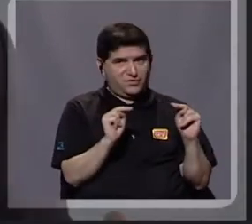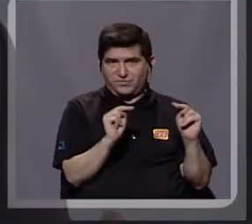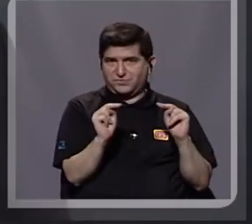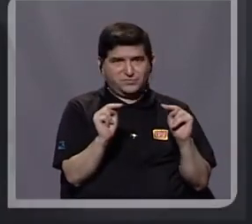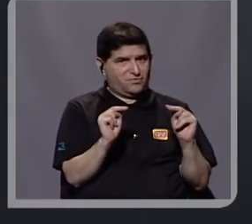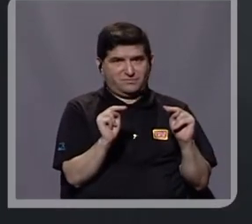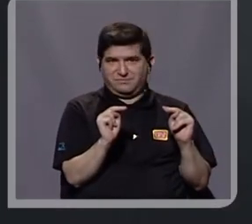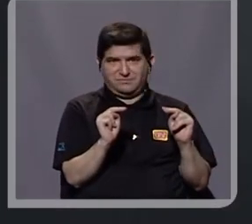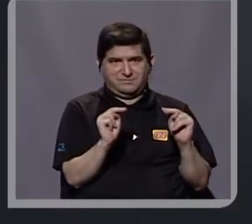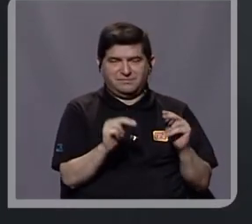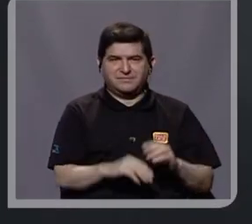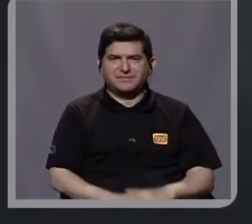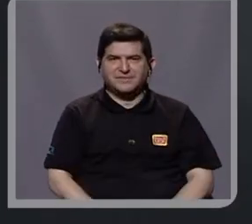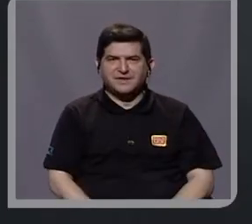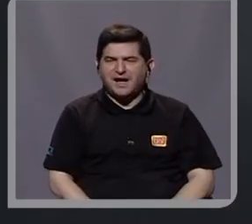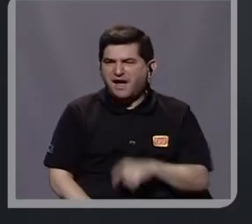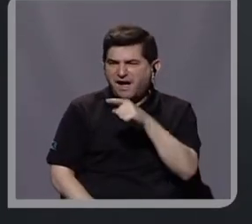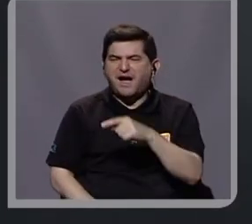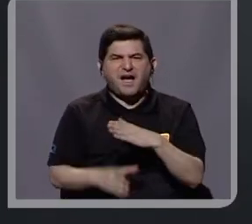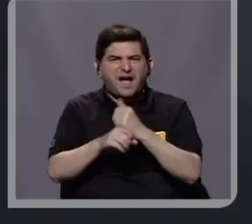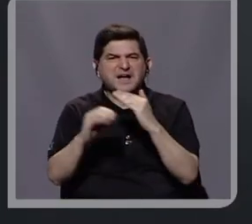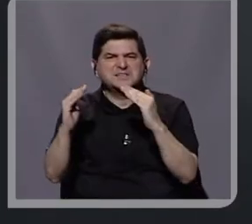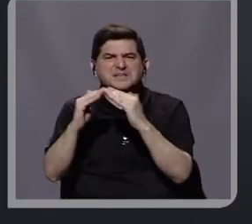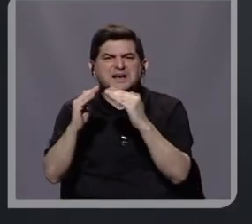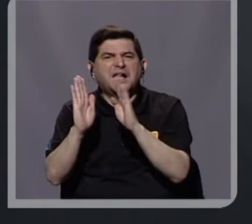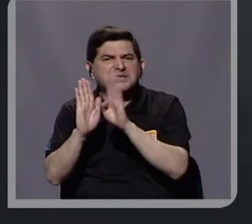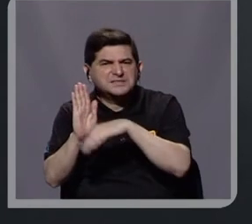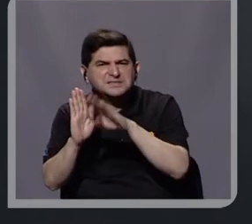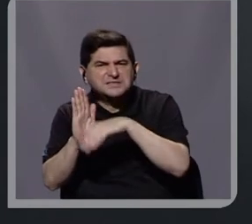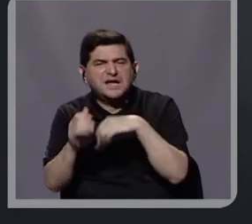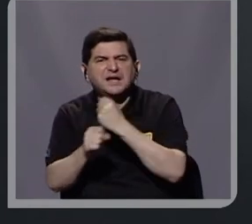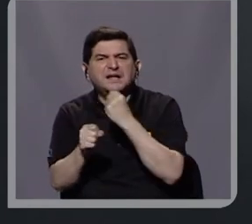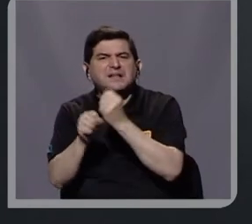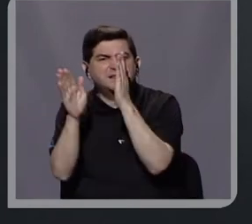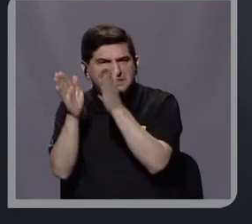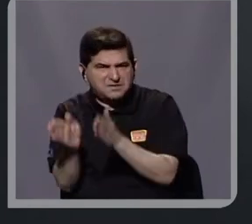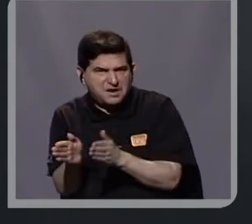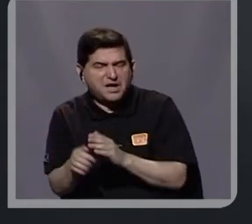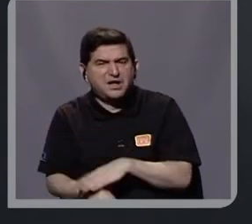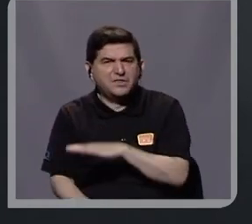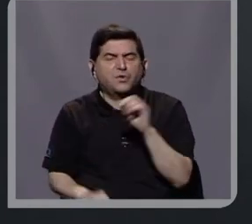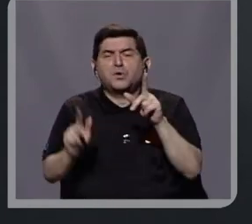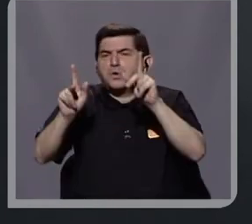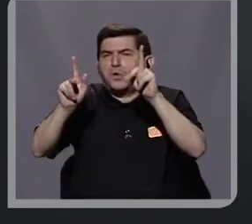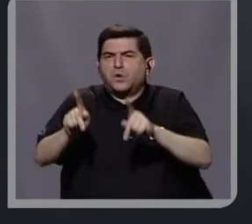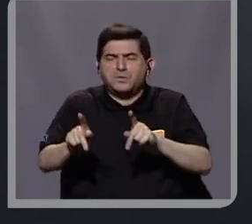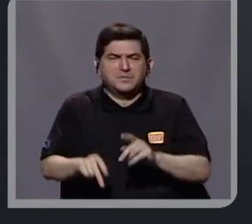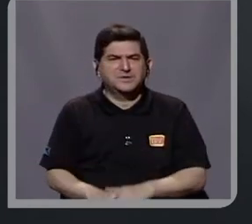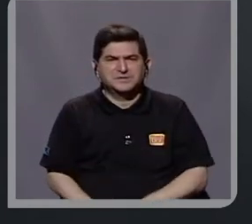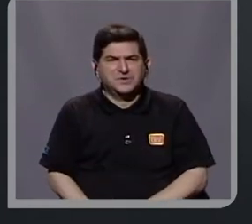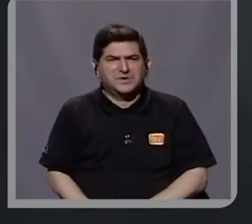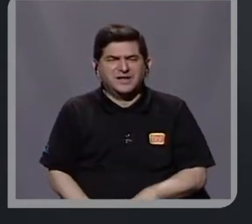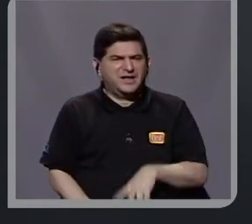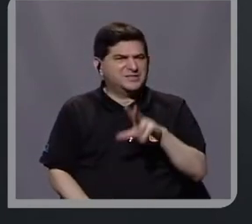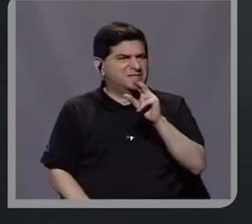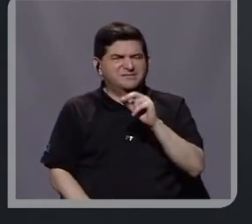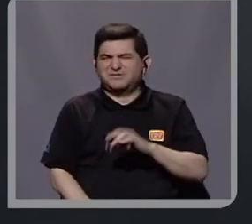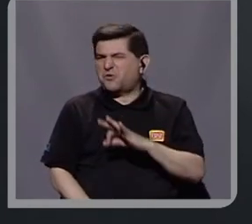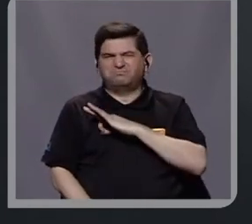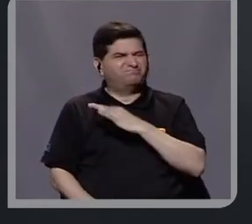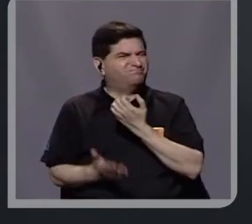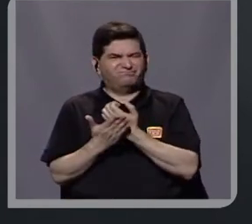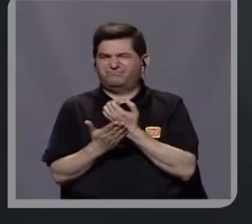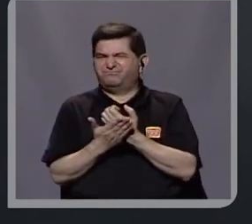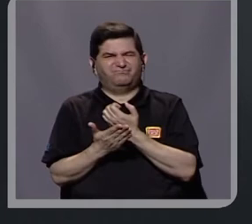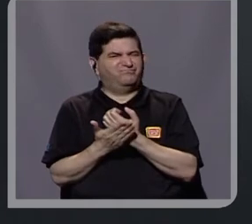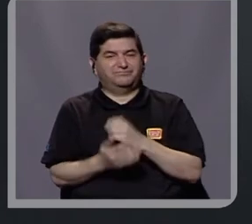La generación de vivienda económica para los trabajadores o para los más, no es un negocio redituable